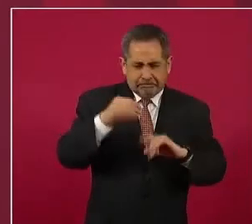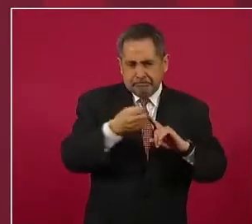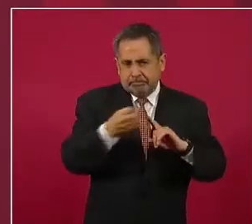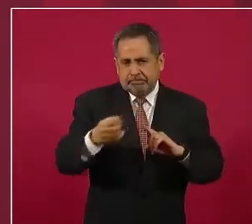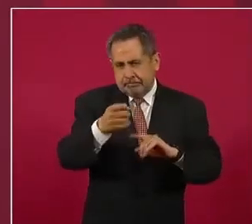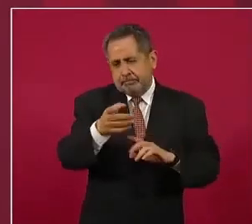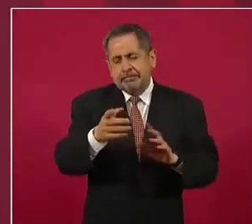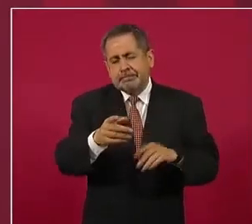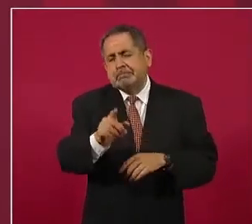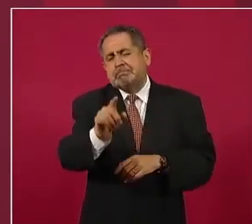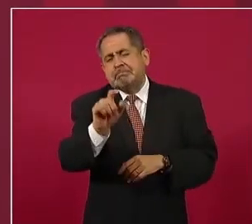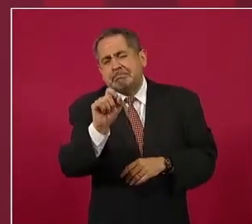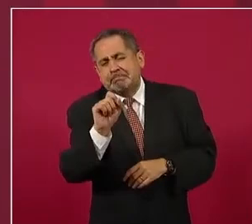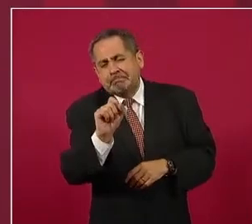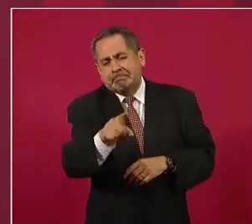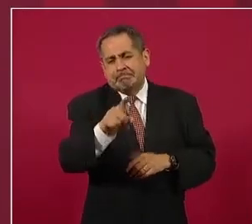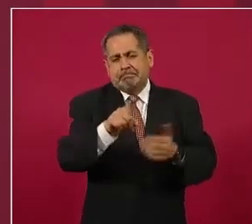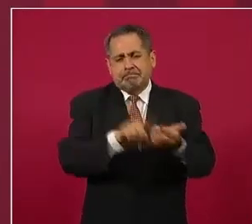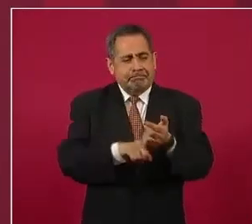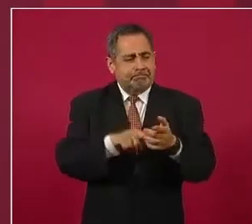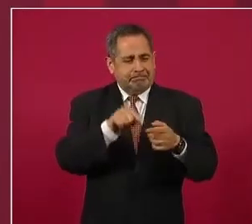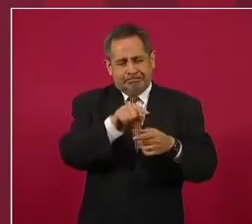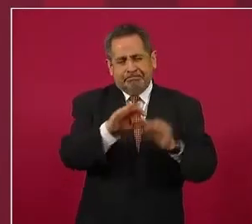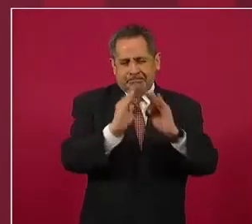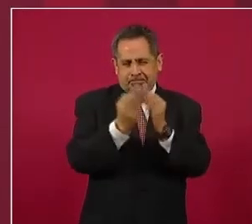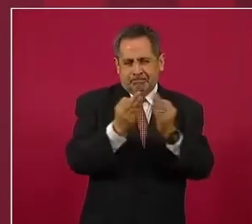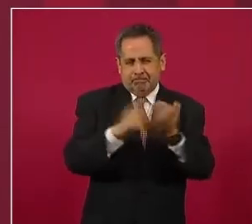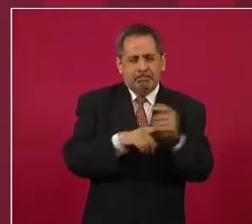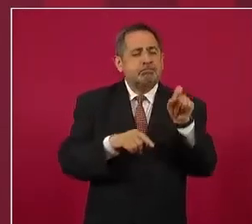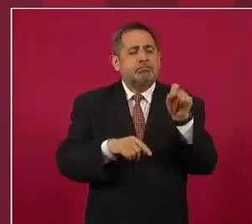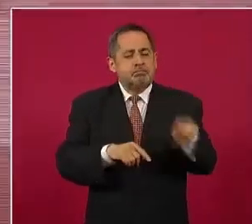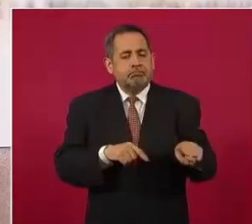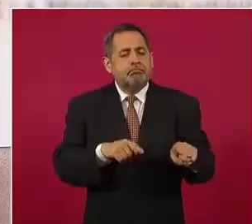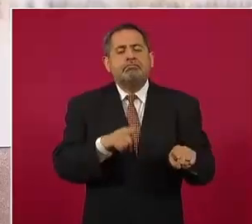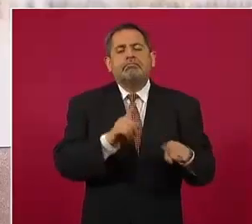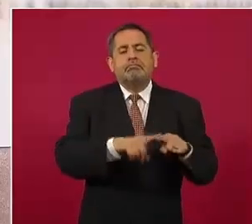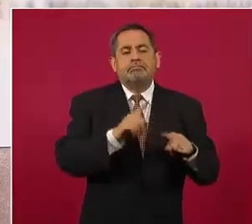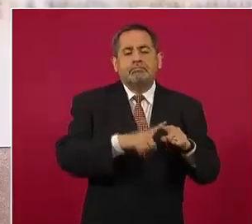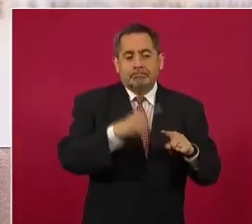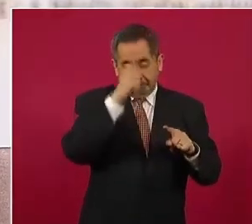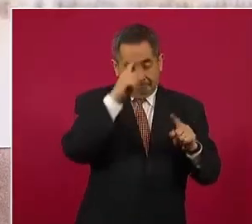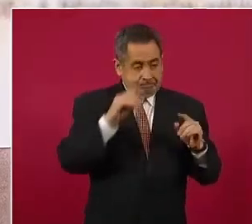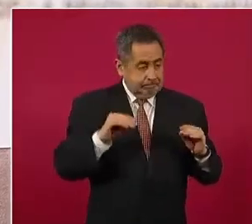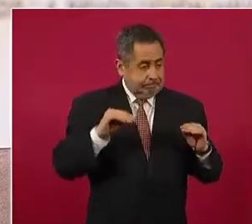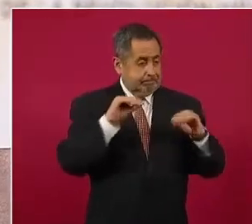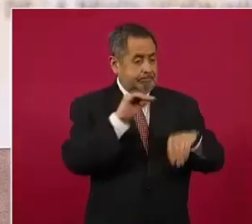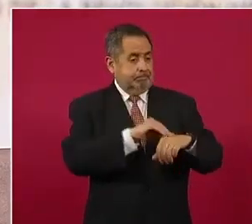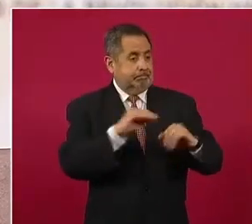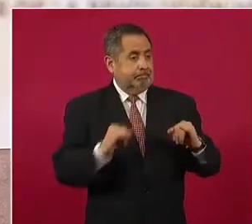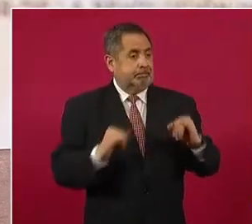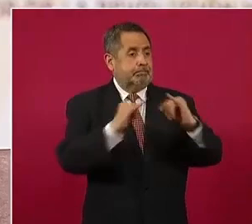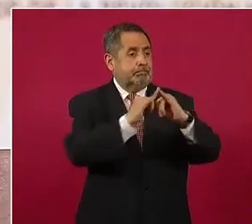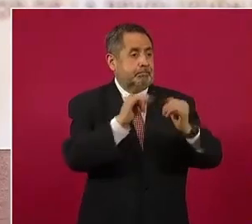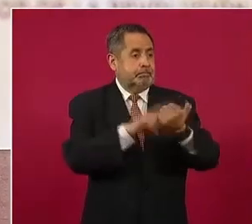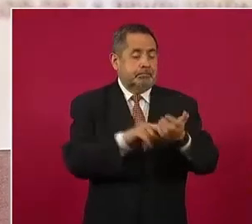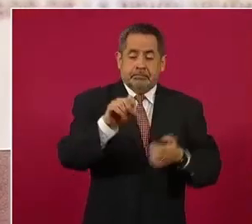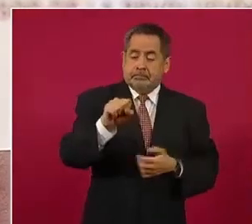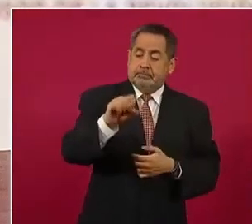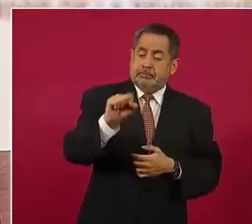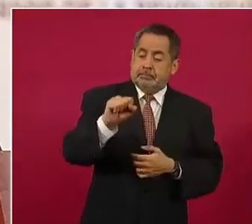parte de ese esquema fue la creación de estos organismos anticorrupción,